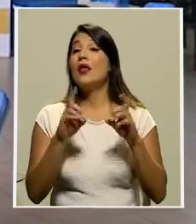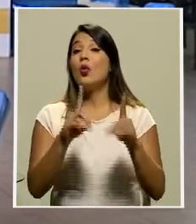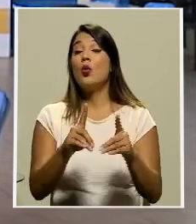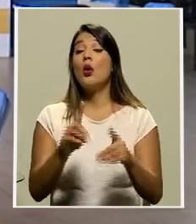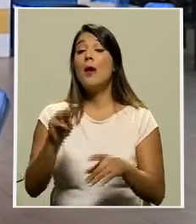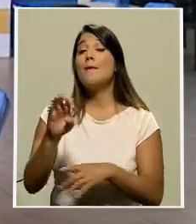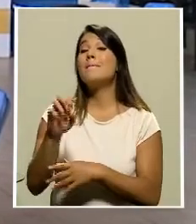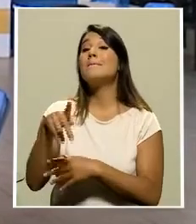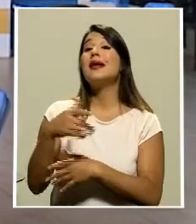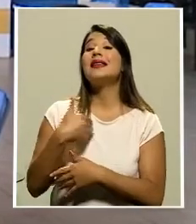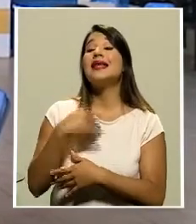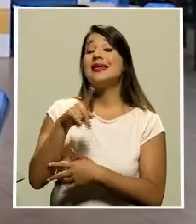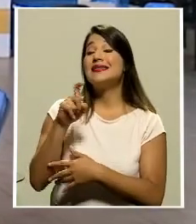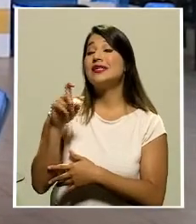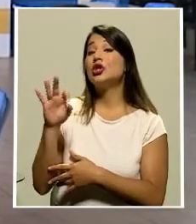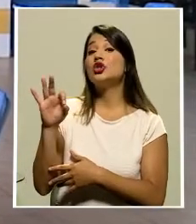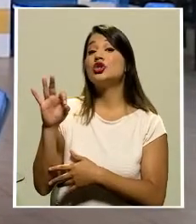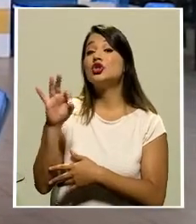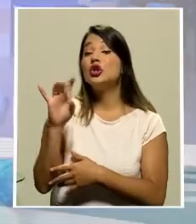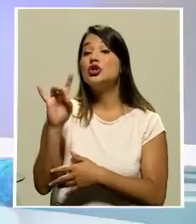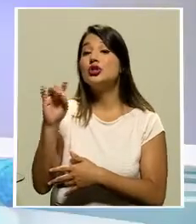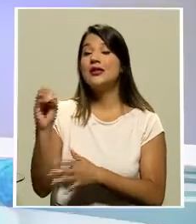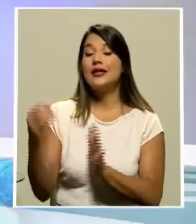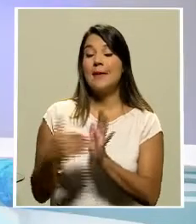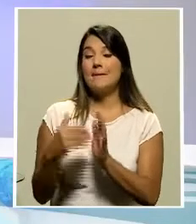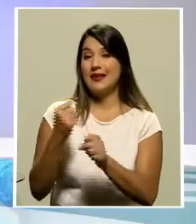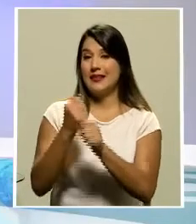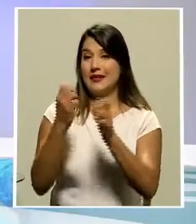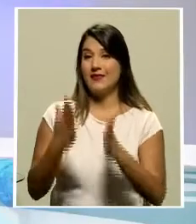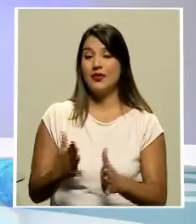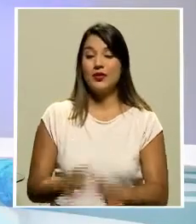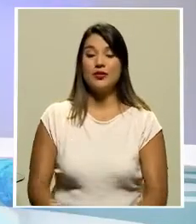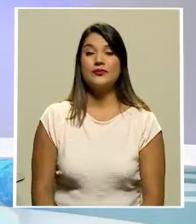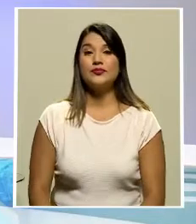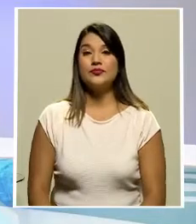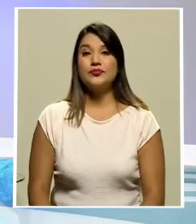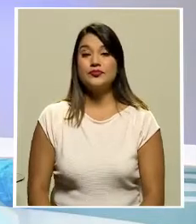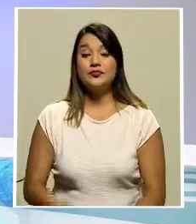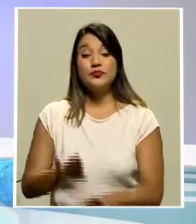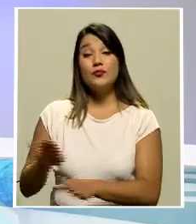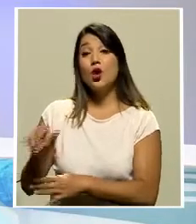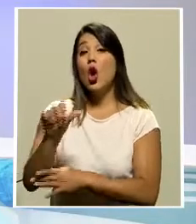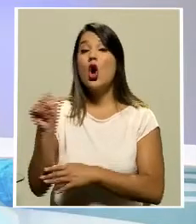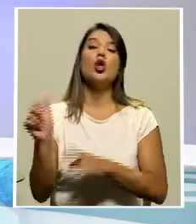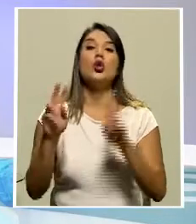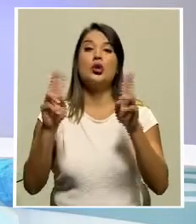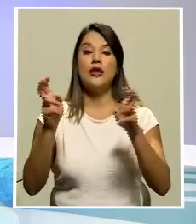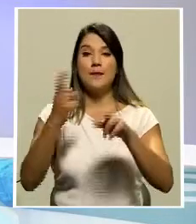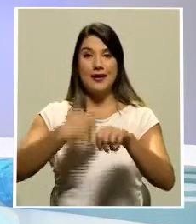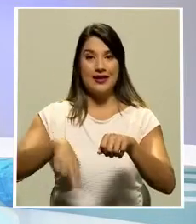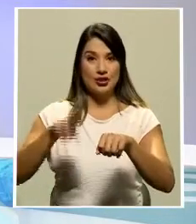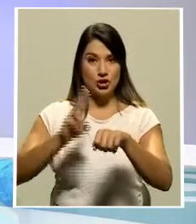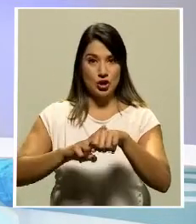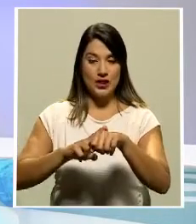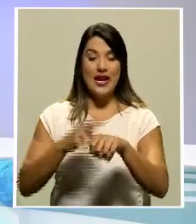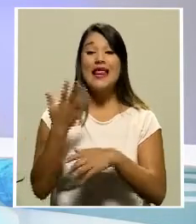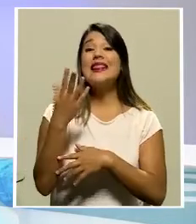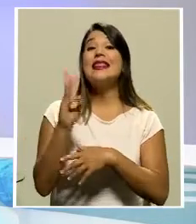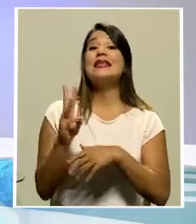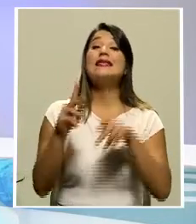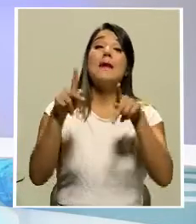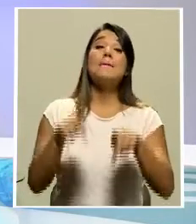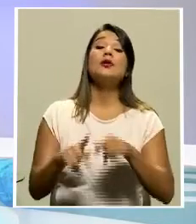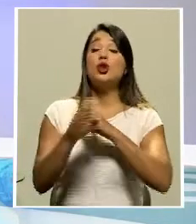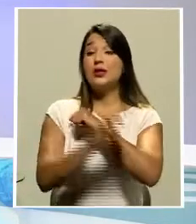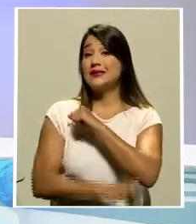cerca de 80.000 funcionarios. En otros temas nacionales, 16 extranjeros